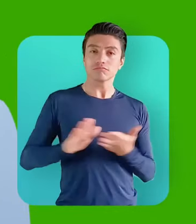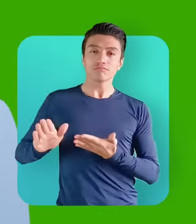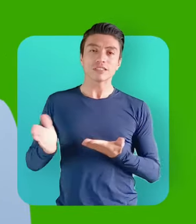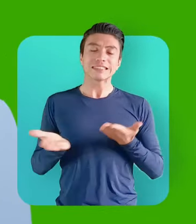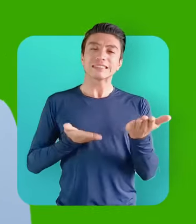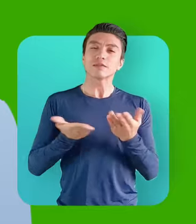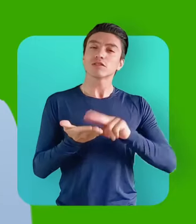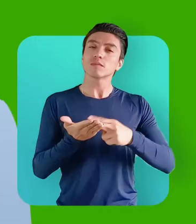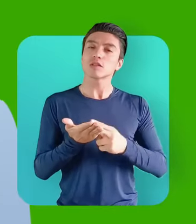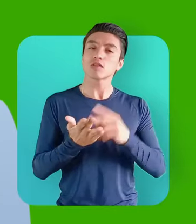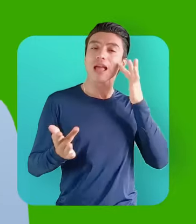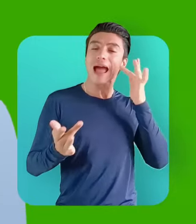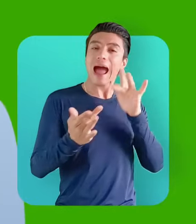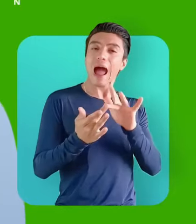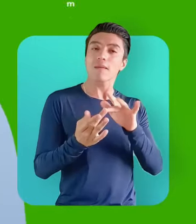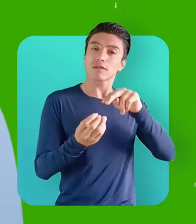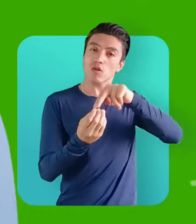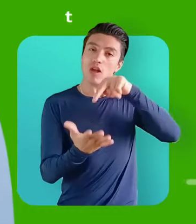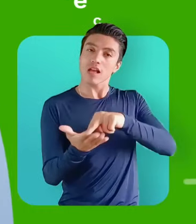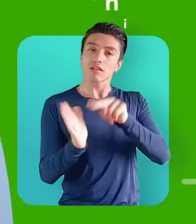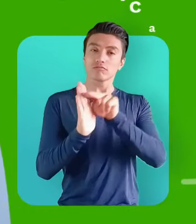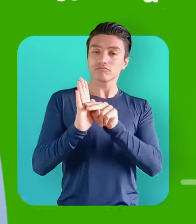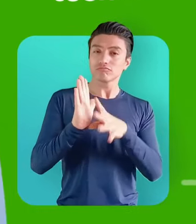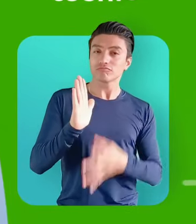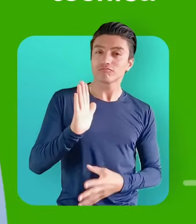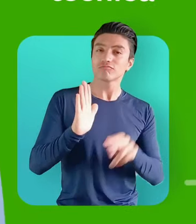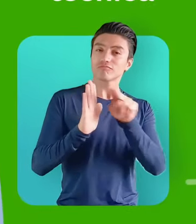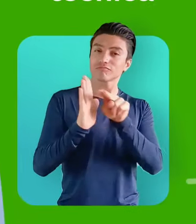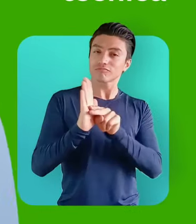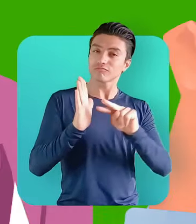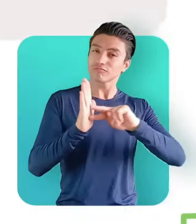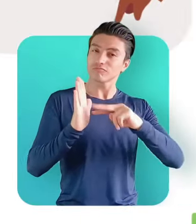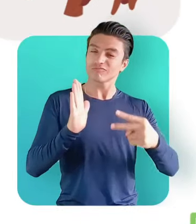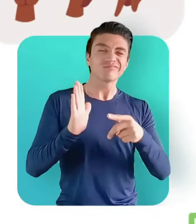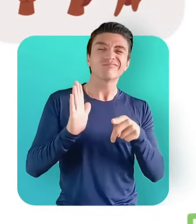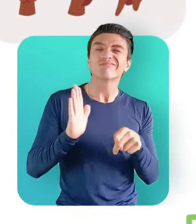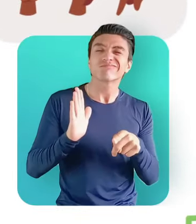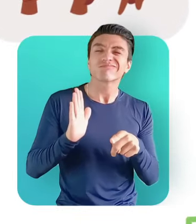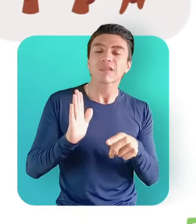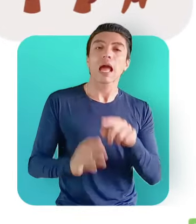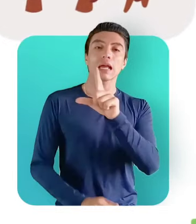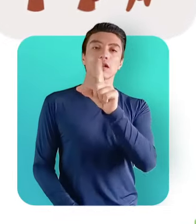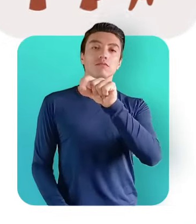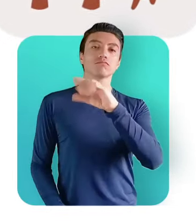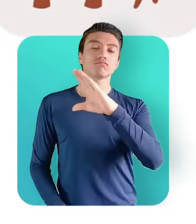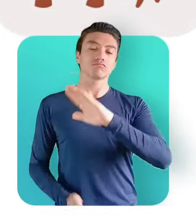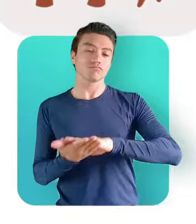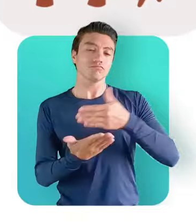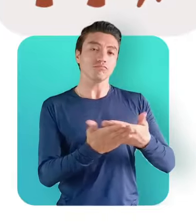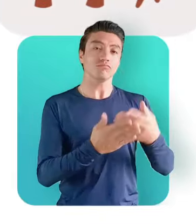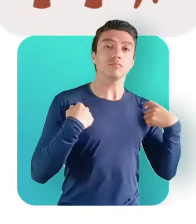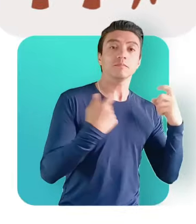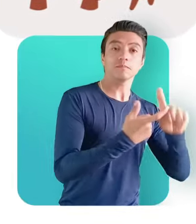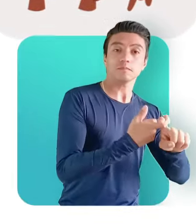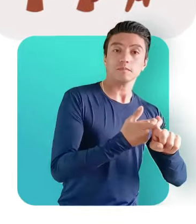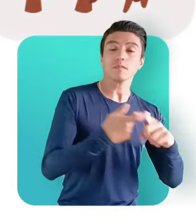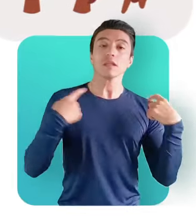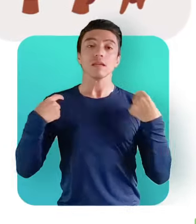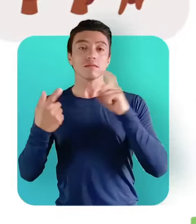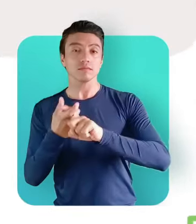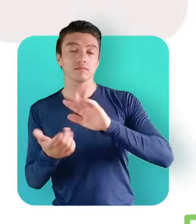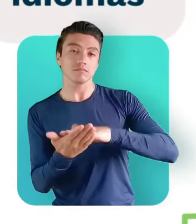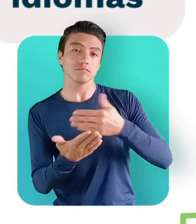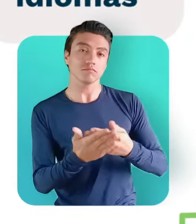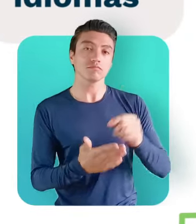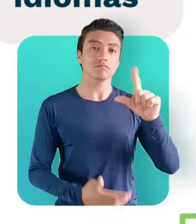interpretación según el contexto, protocolos y normativa técnica para traducir de la lengua de señas colombiana al español